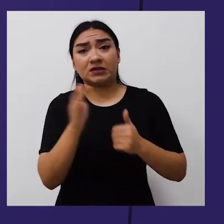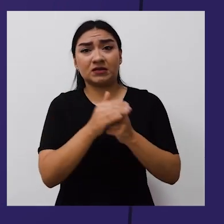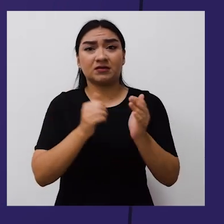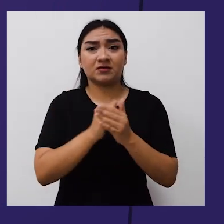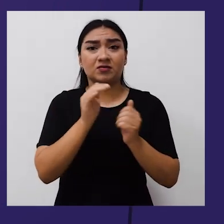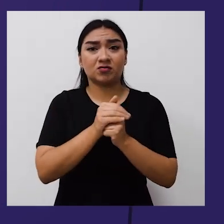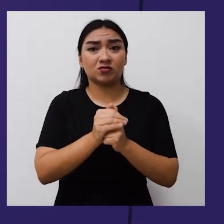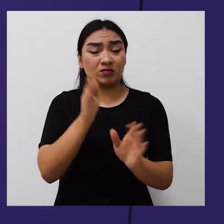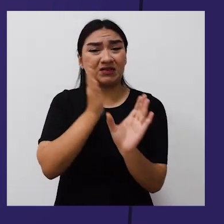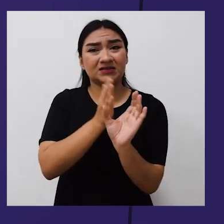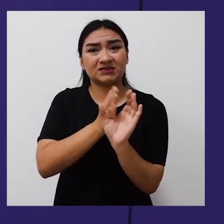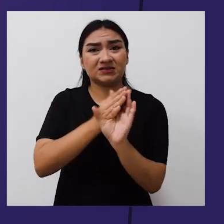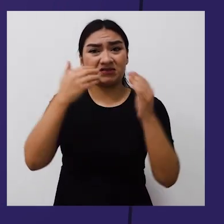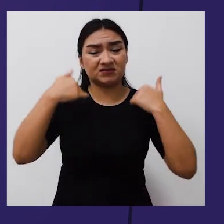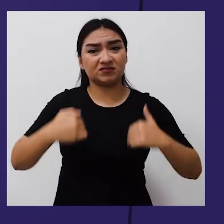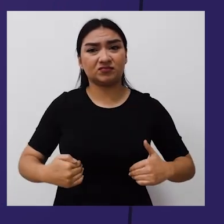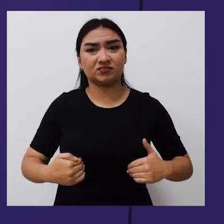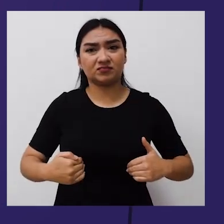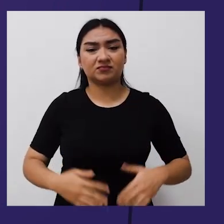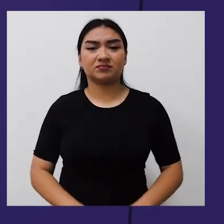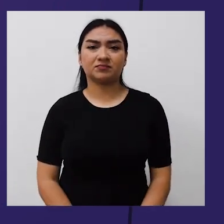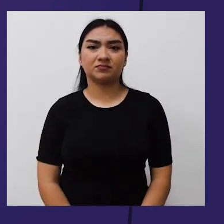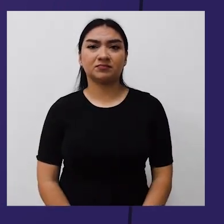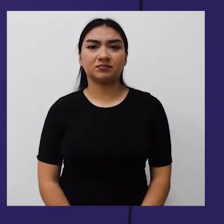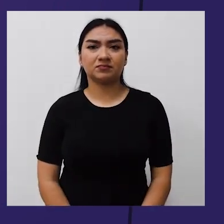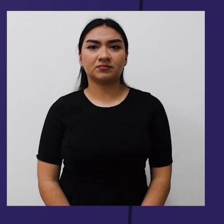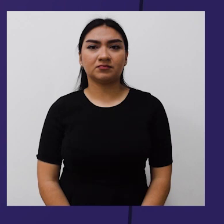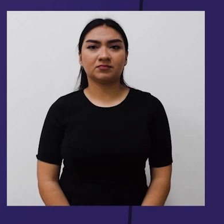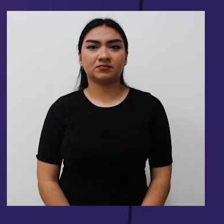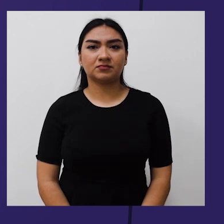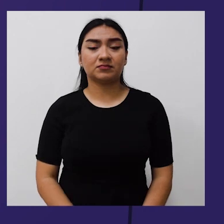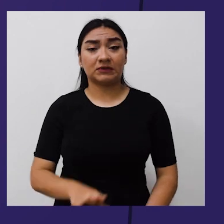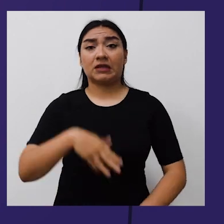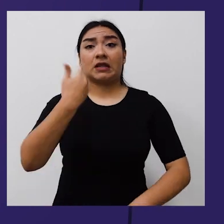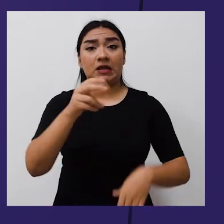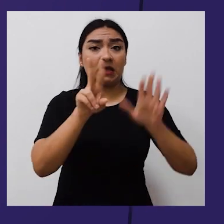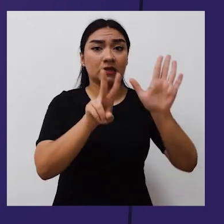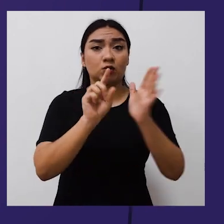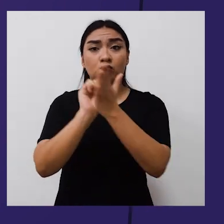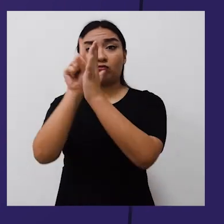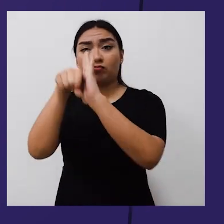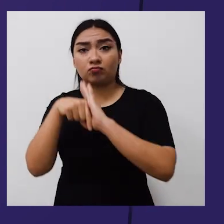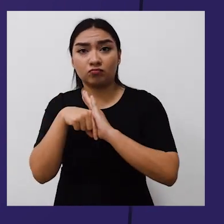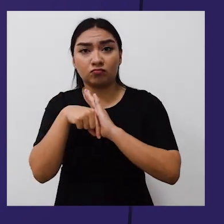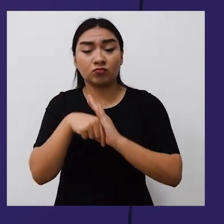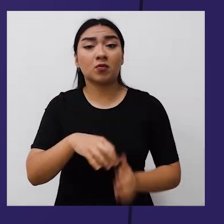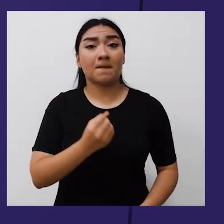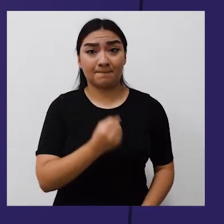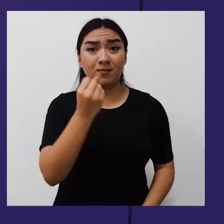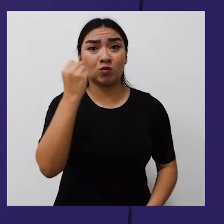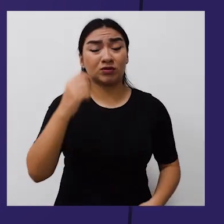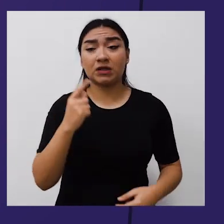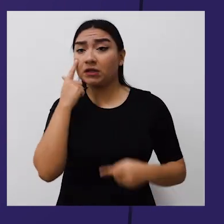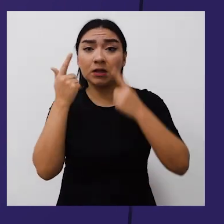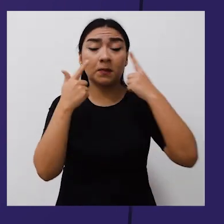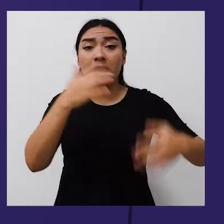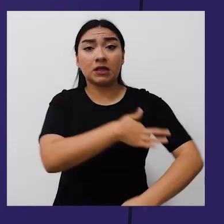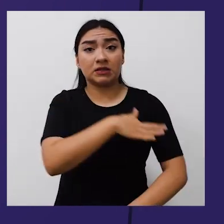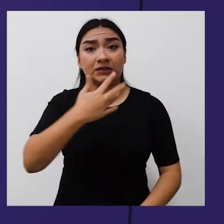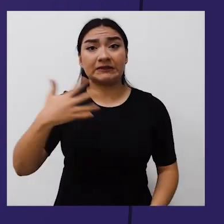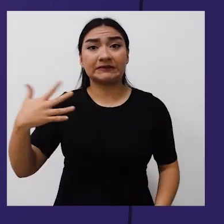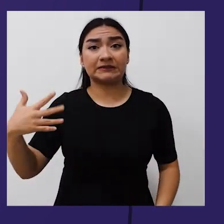y otras consecuencias graves para tu mente y tu cuerpo. Aún después de 72 horas, es importante asistir a un